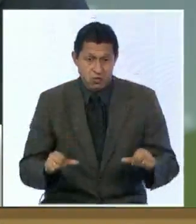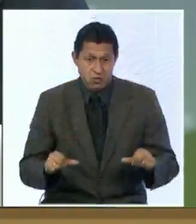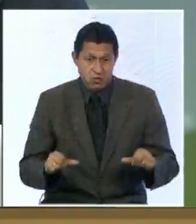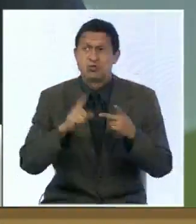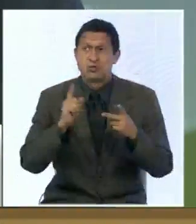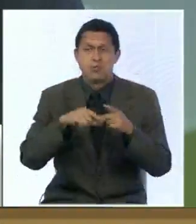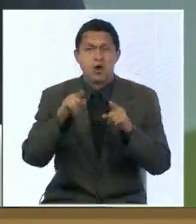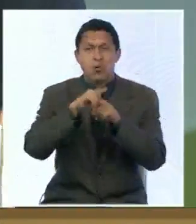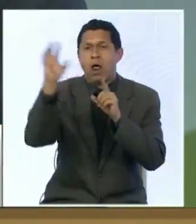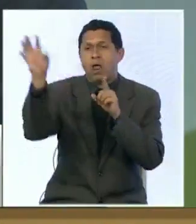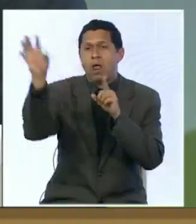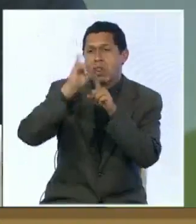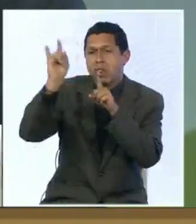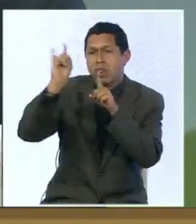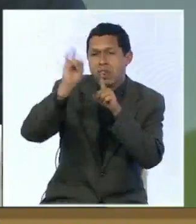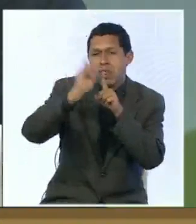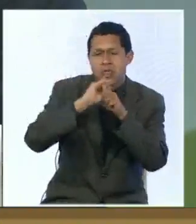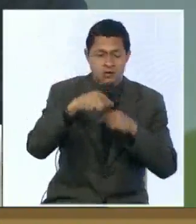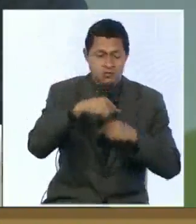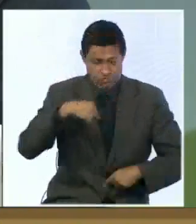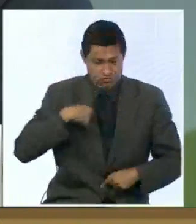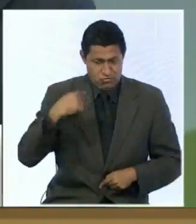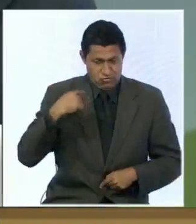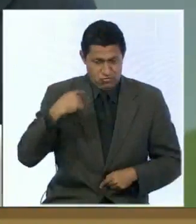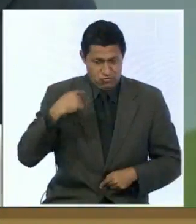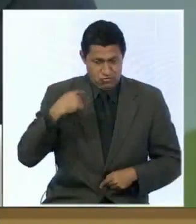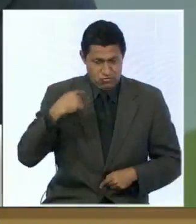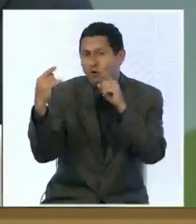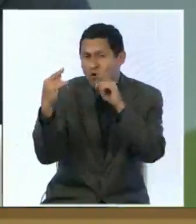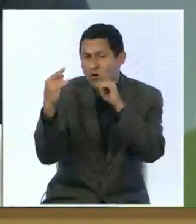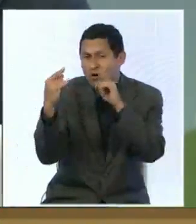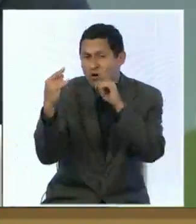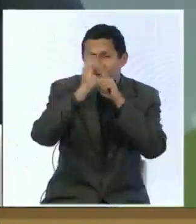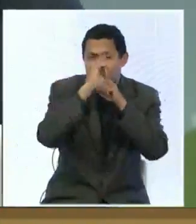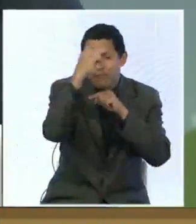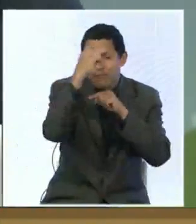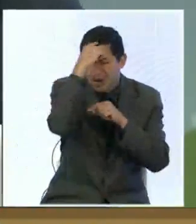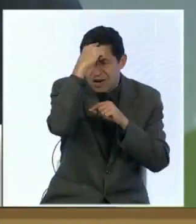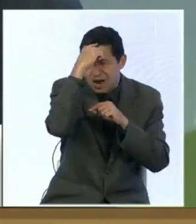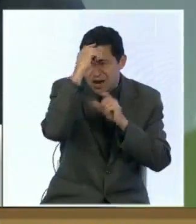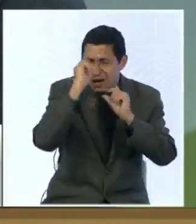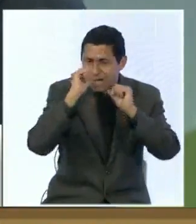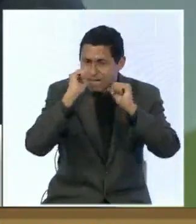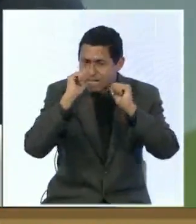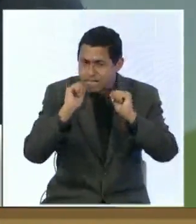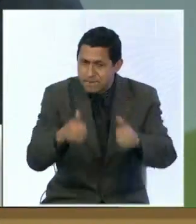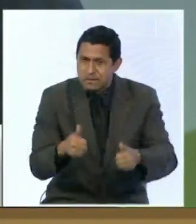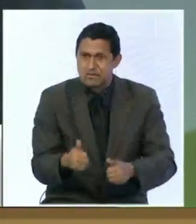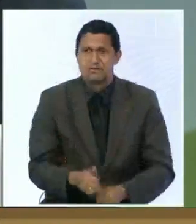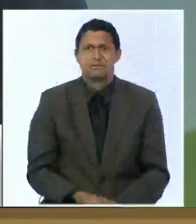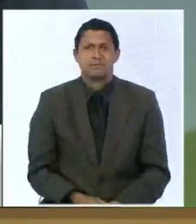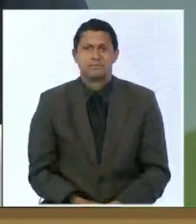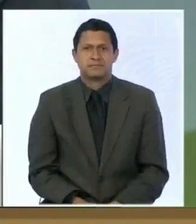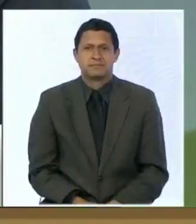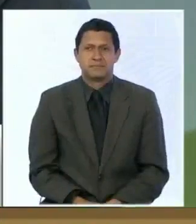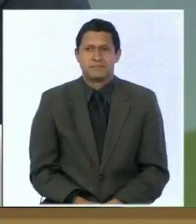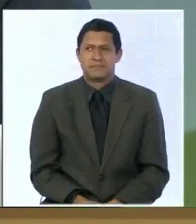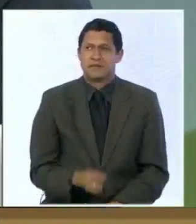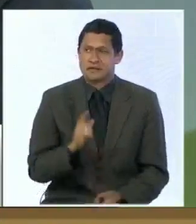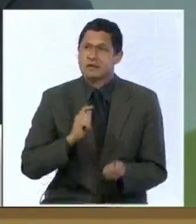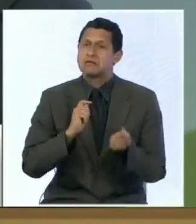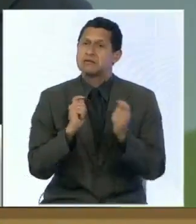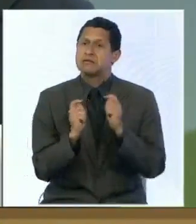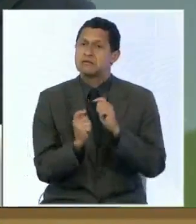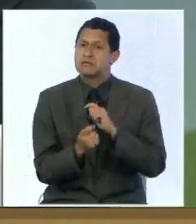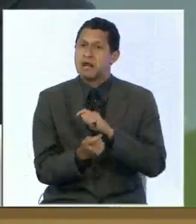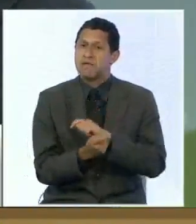antenas que están totalmente conectadas con esa glándula que una vez que nosotros la activamos se convierte